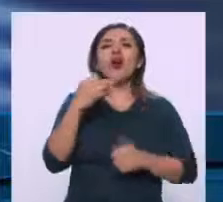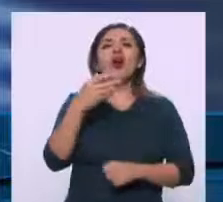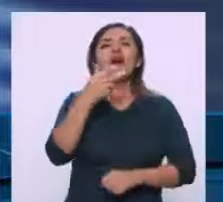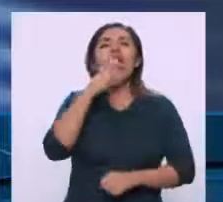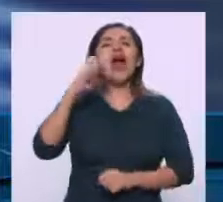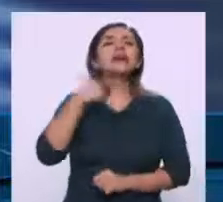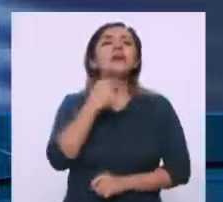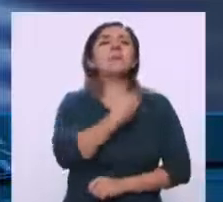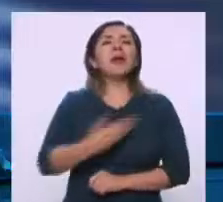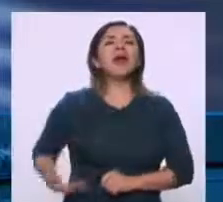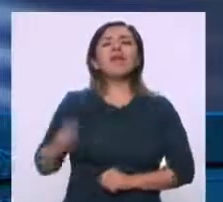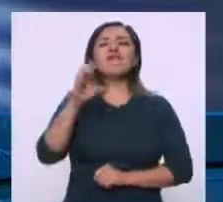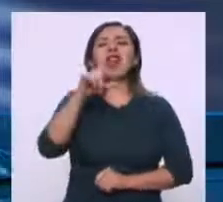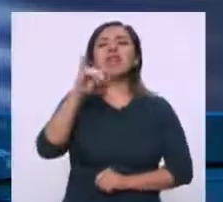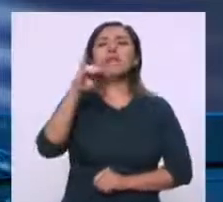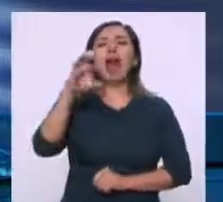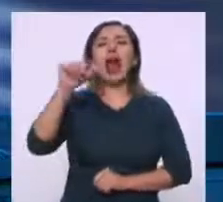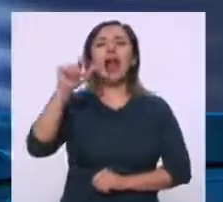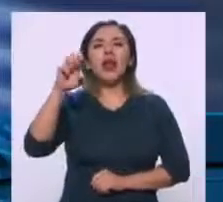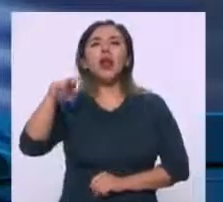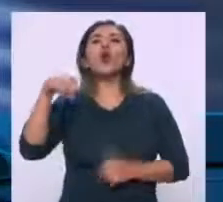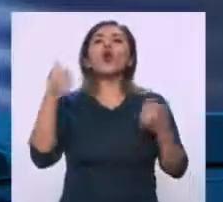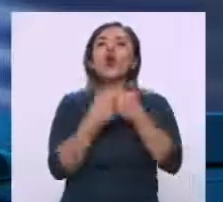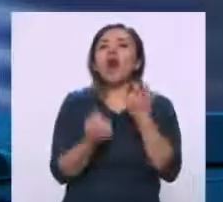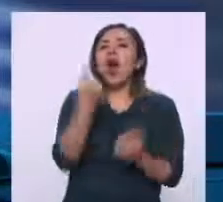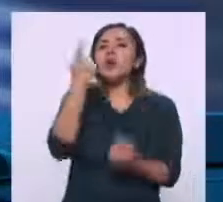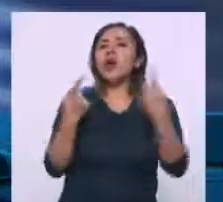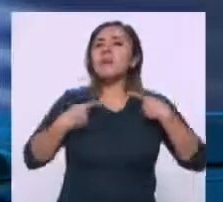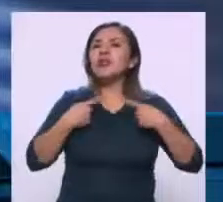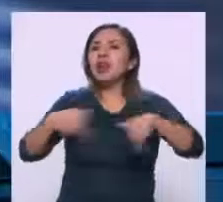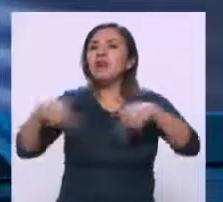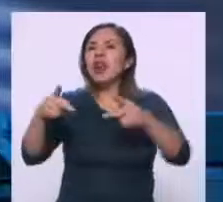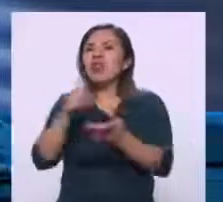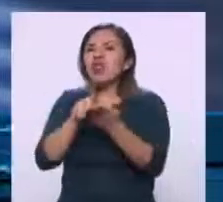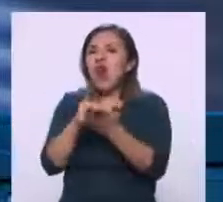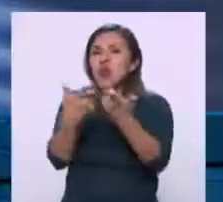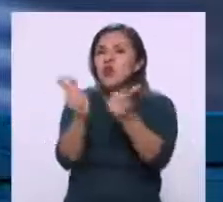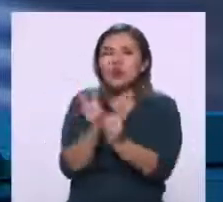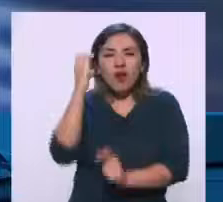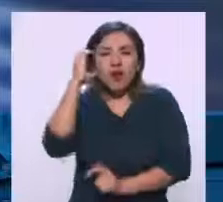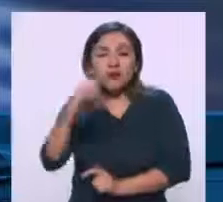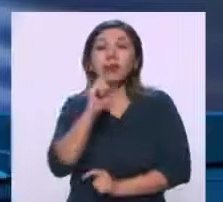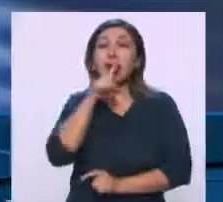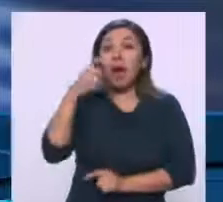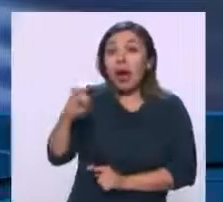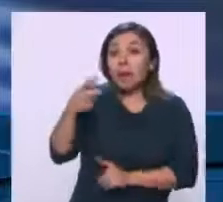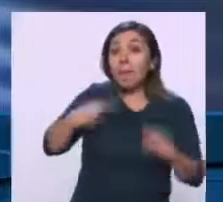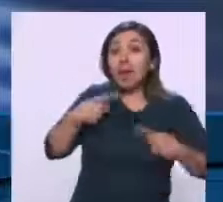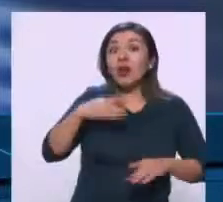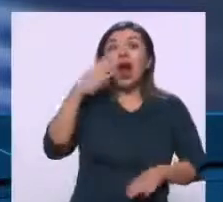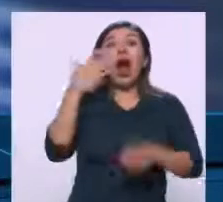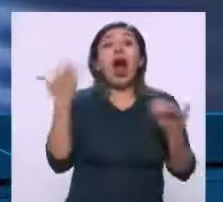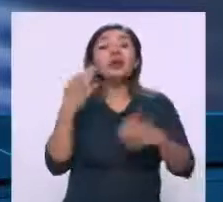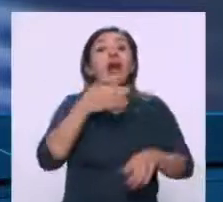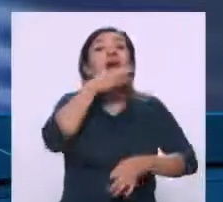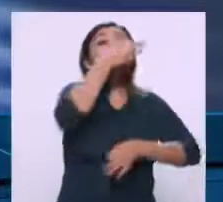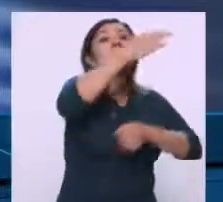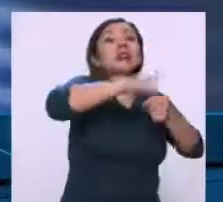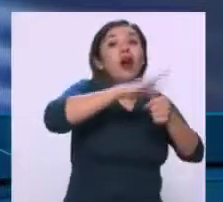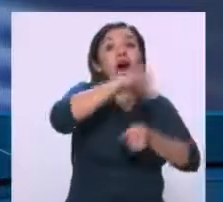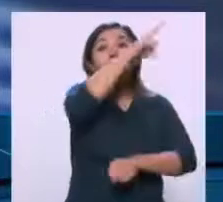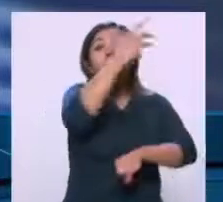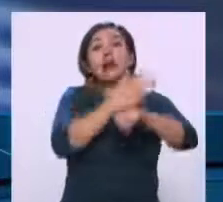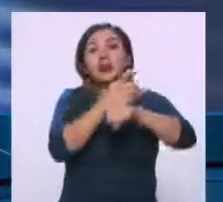Calderón siendo presidente de México con algunos narcotraficantes, también de que La Barbie puso en alerta a las autoridades